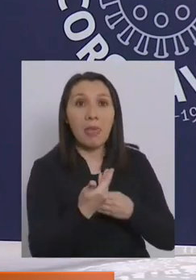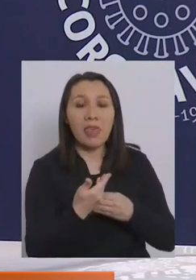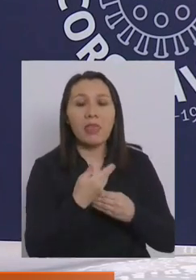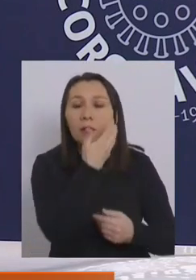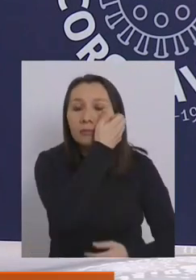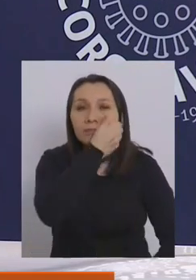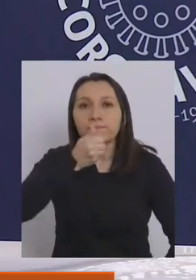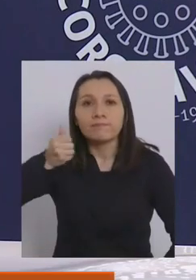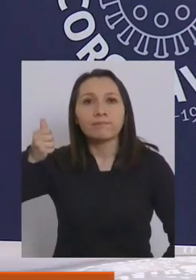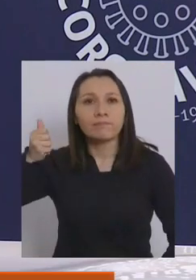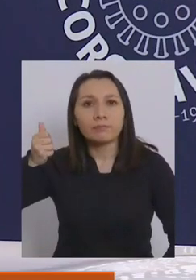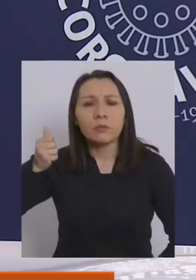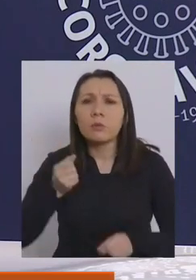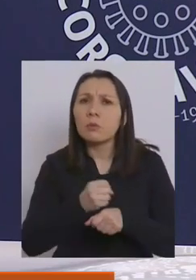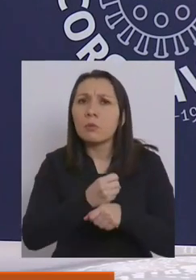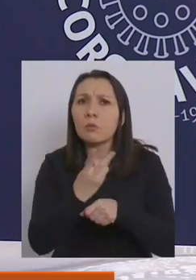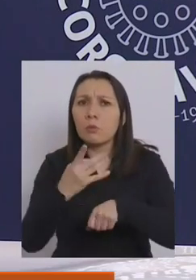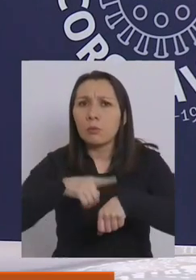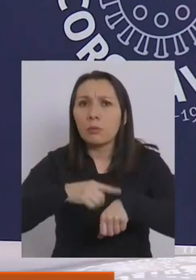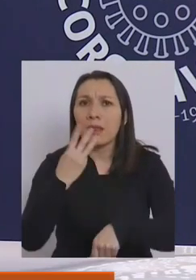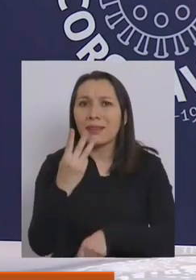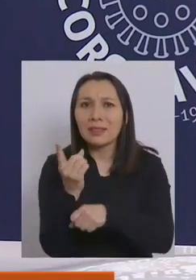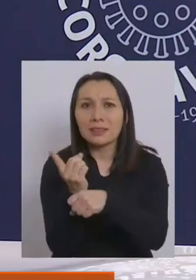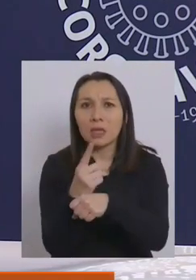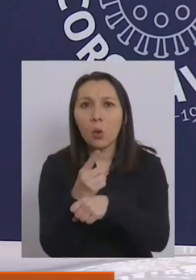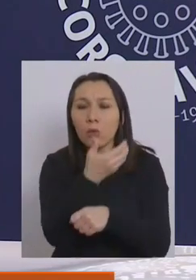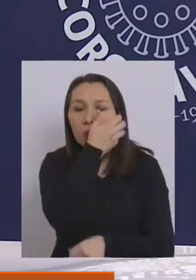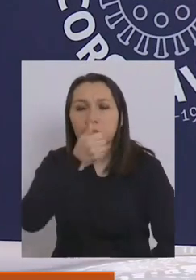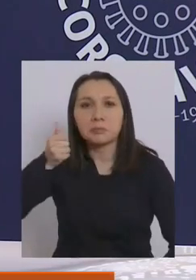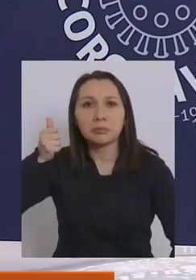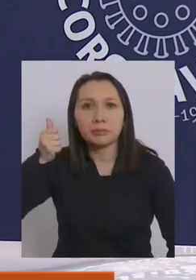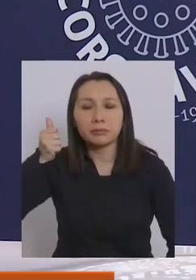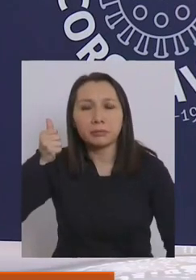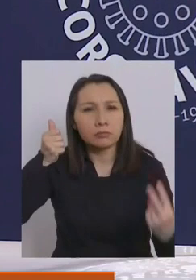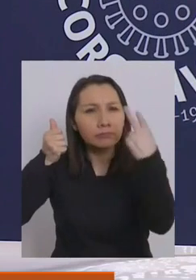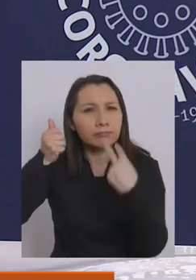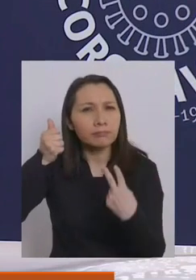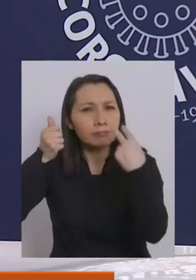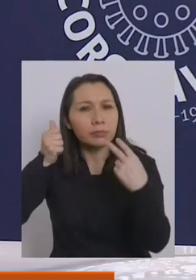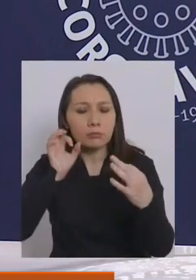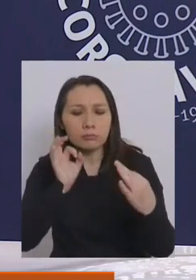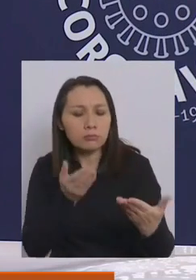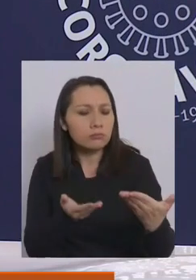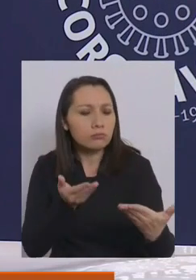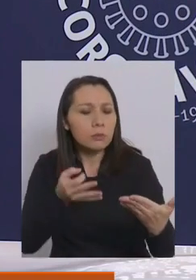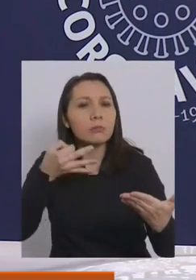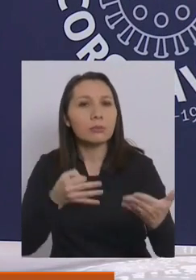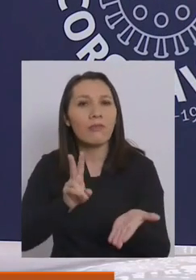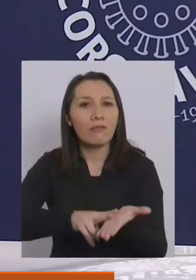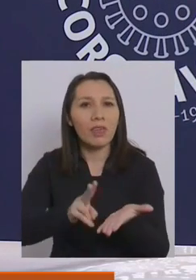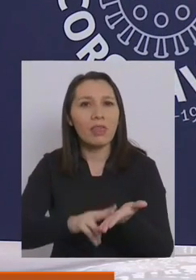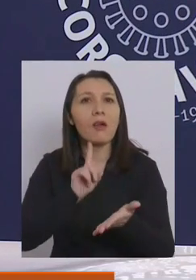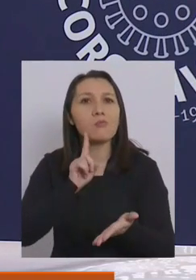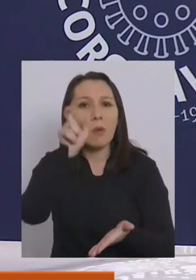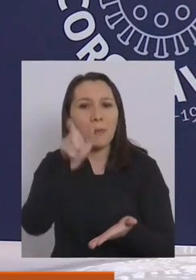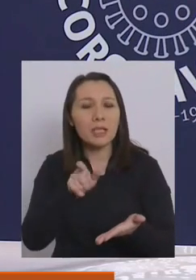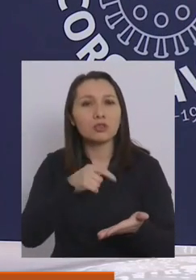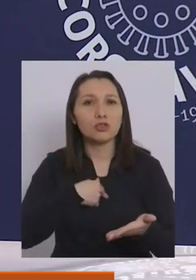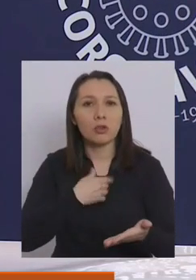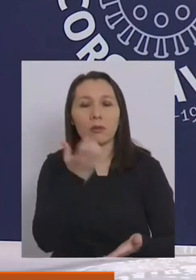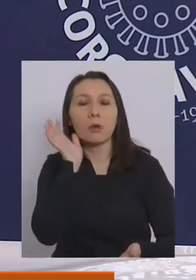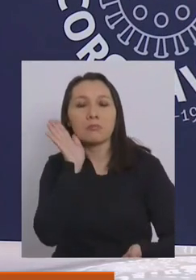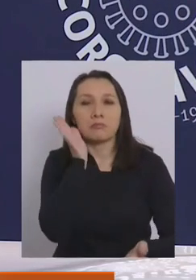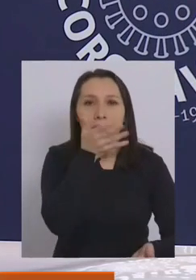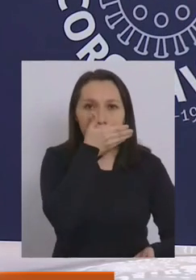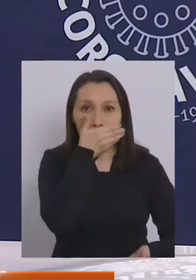saquemos la mascarilla durante tres segundos para poder identificarnos y verificar la identificación. Y